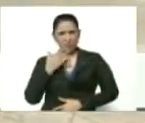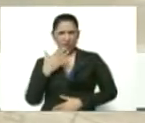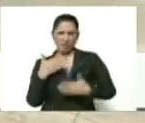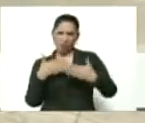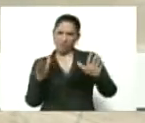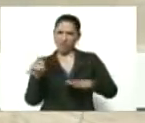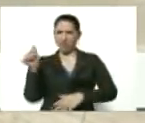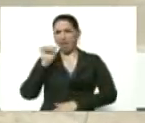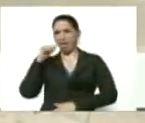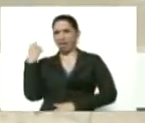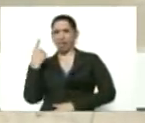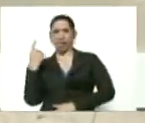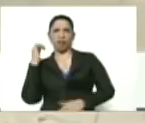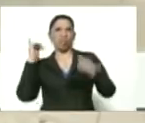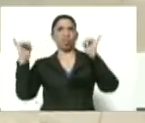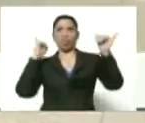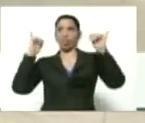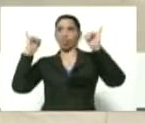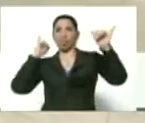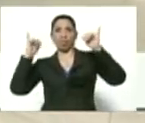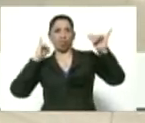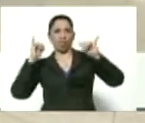bares, las discotecas.